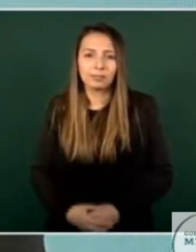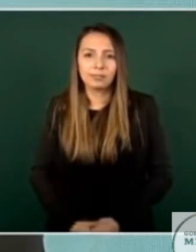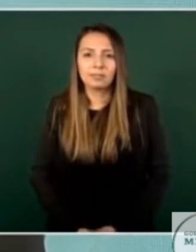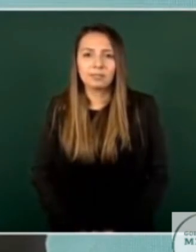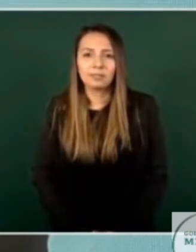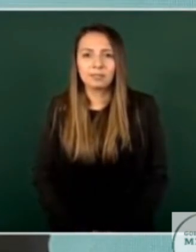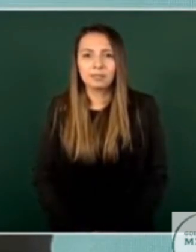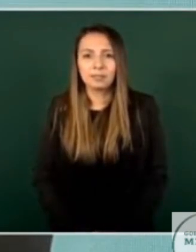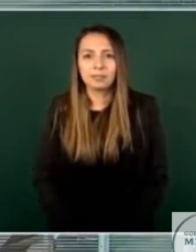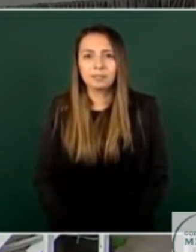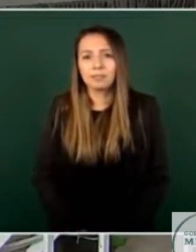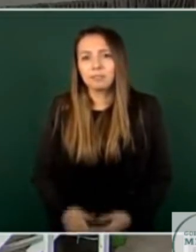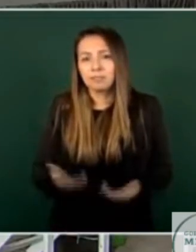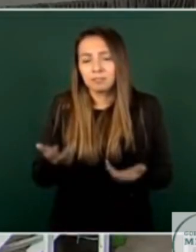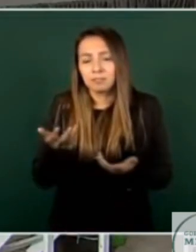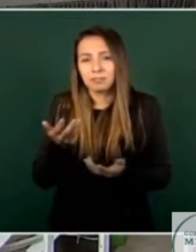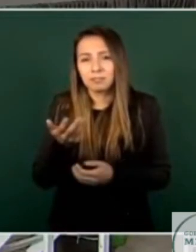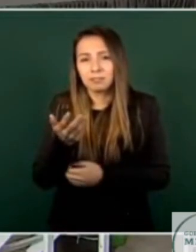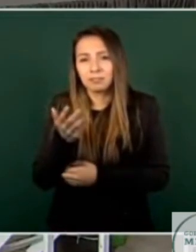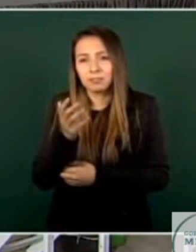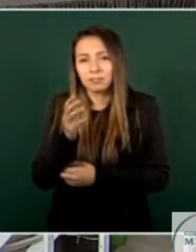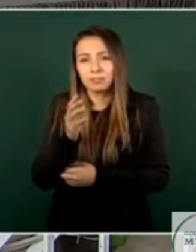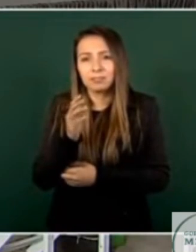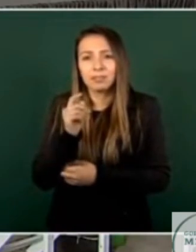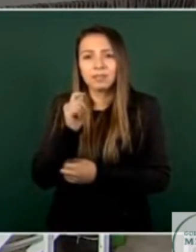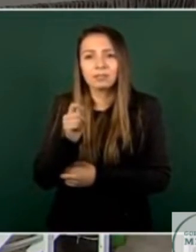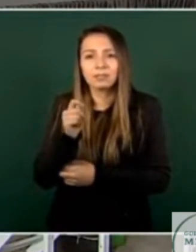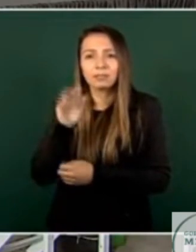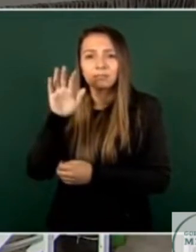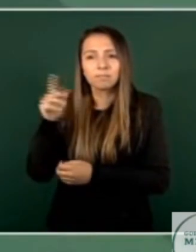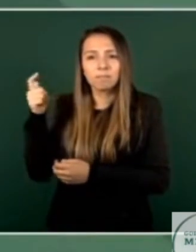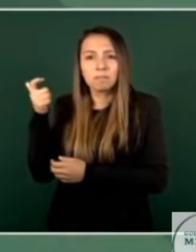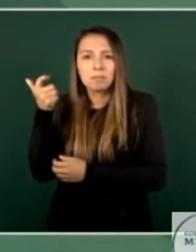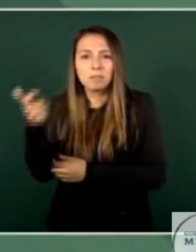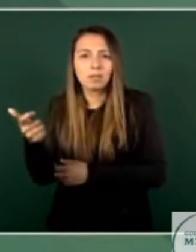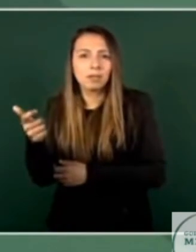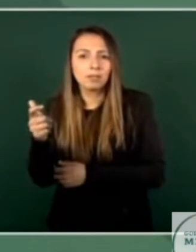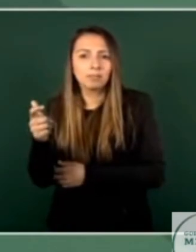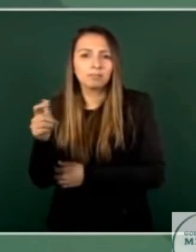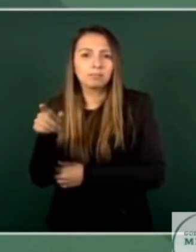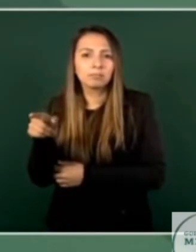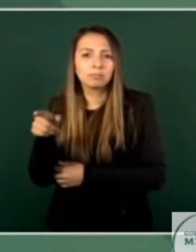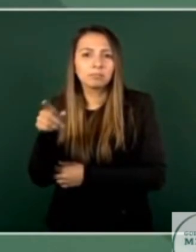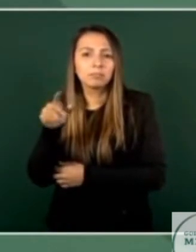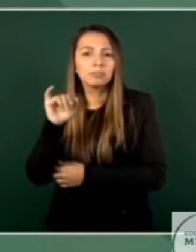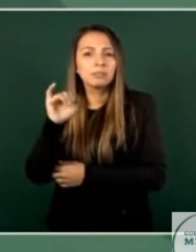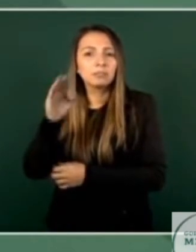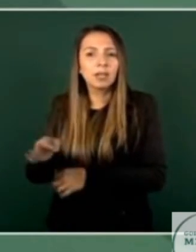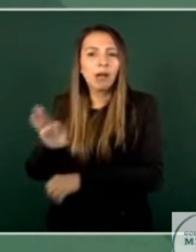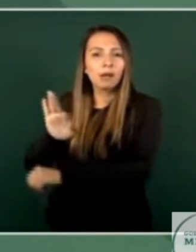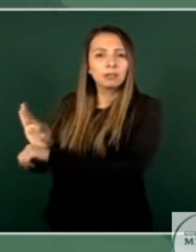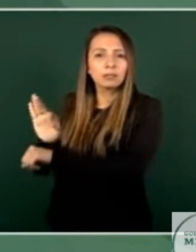que son alquilados para defender estos